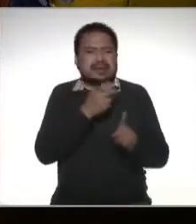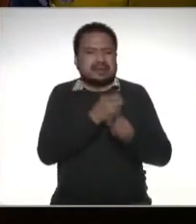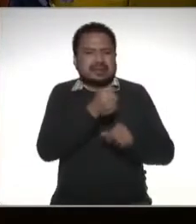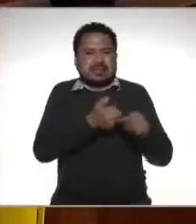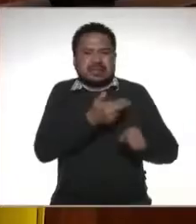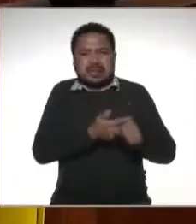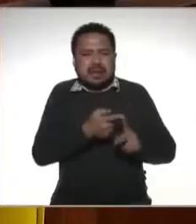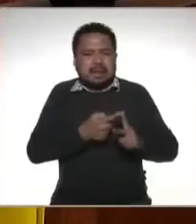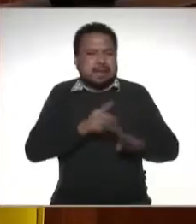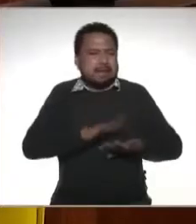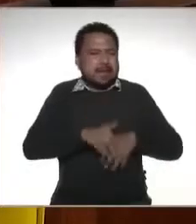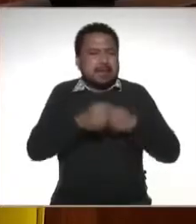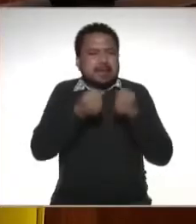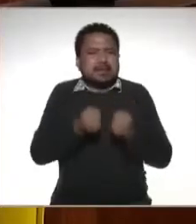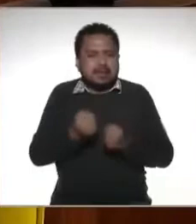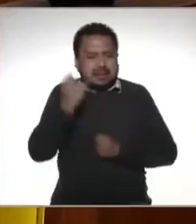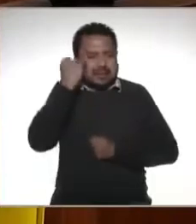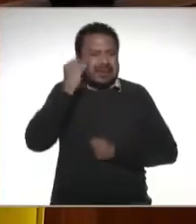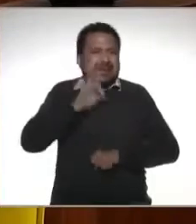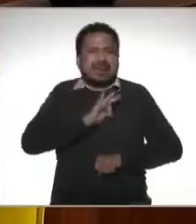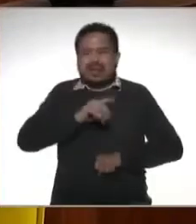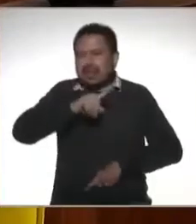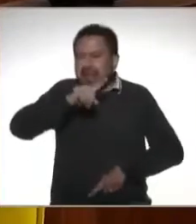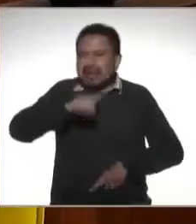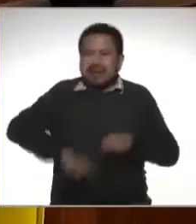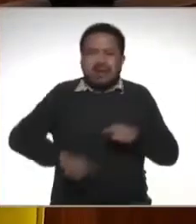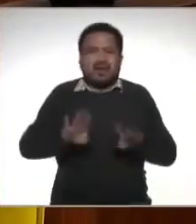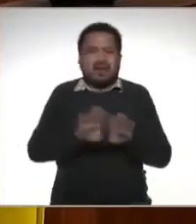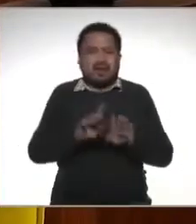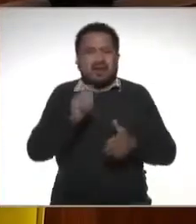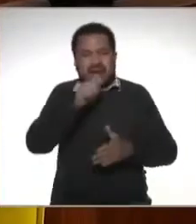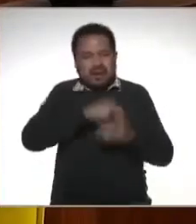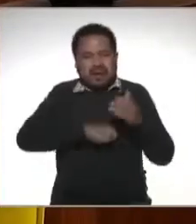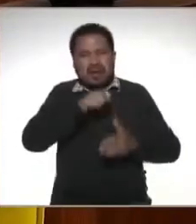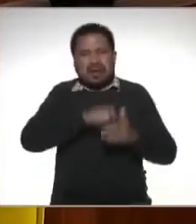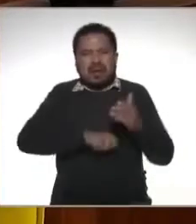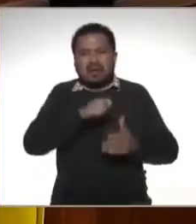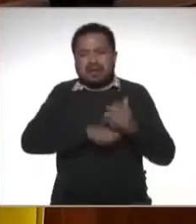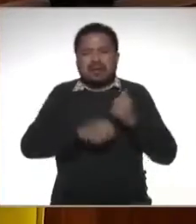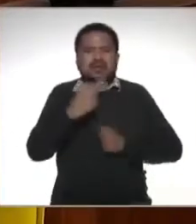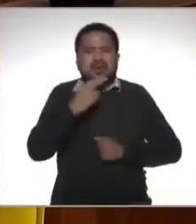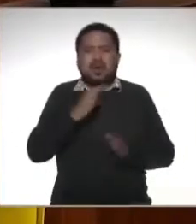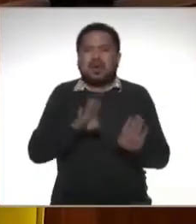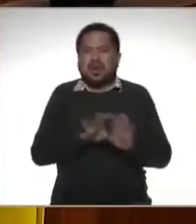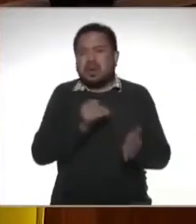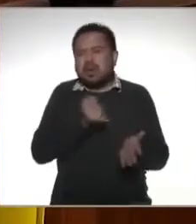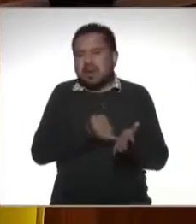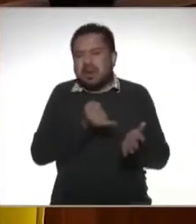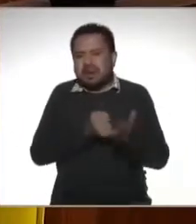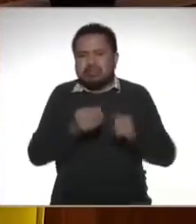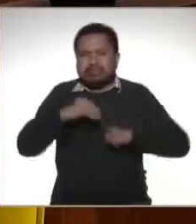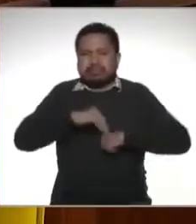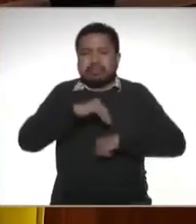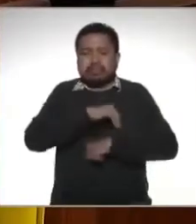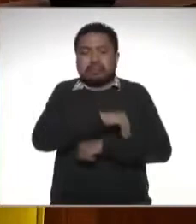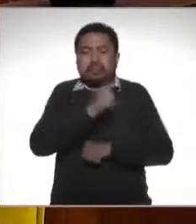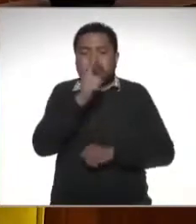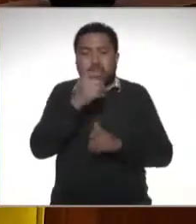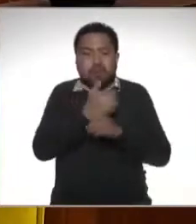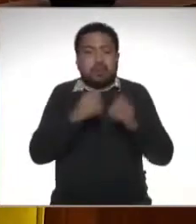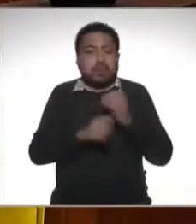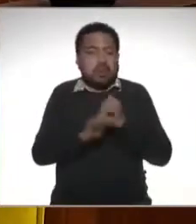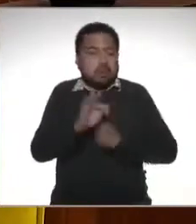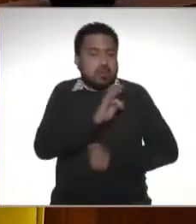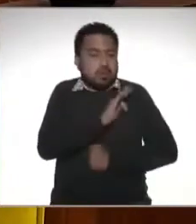seguridad financiera por esta idea de evitar los cargos que hacen por el manejo de tarjetas las comisiones una de las situaciones podría